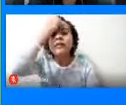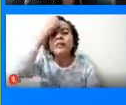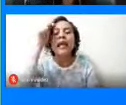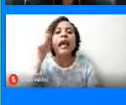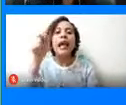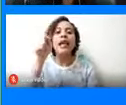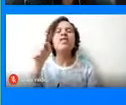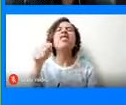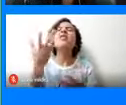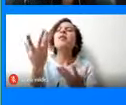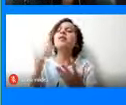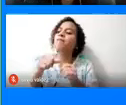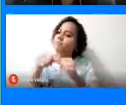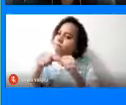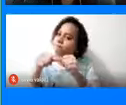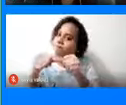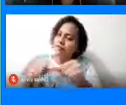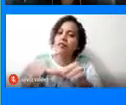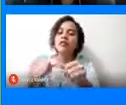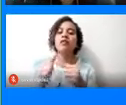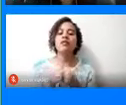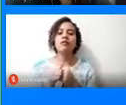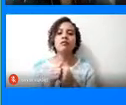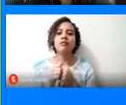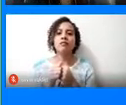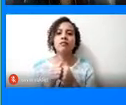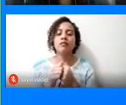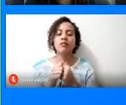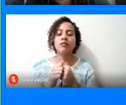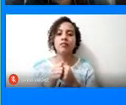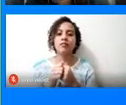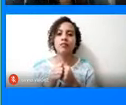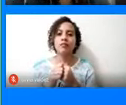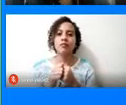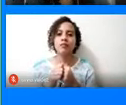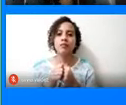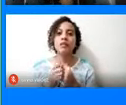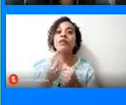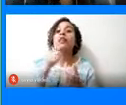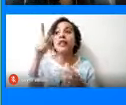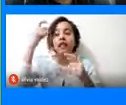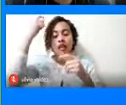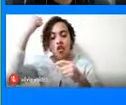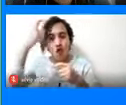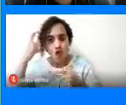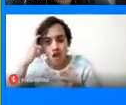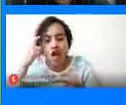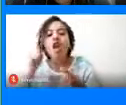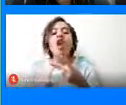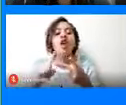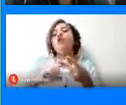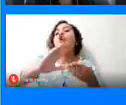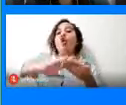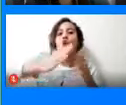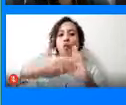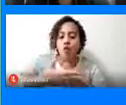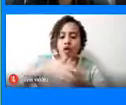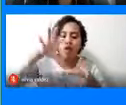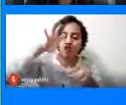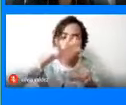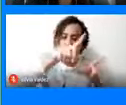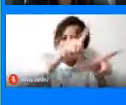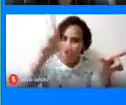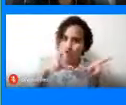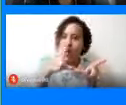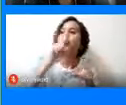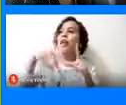donde de manera permanente, tanto Estado como comunidad anfitriona, como sector